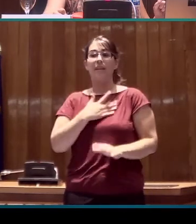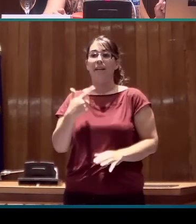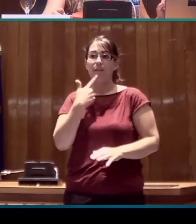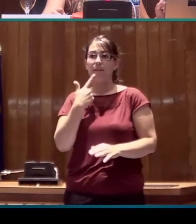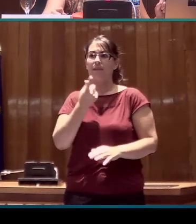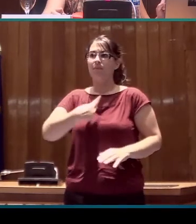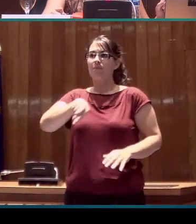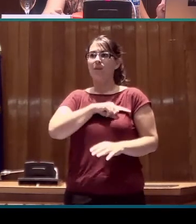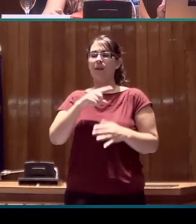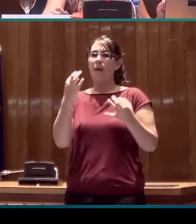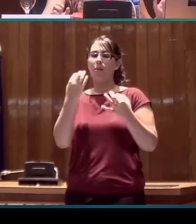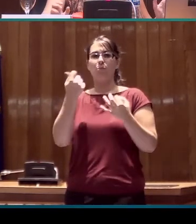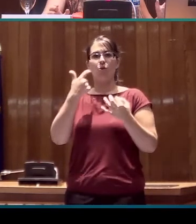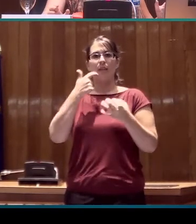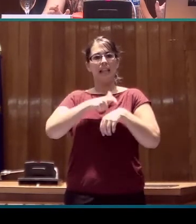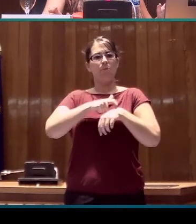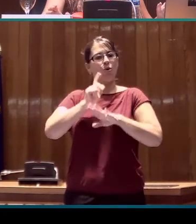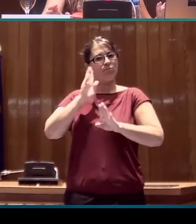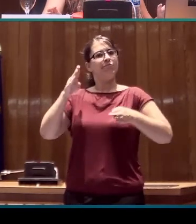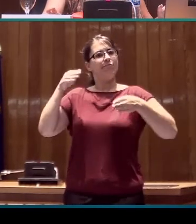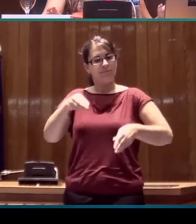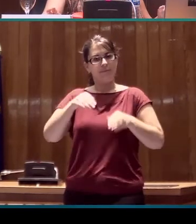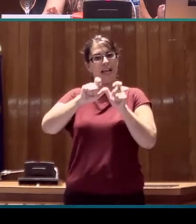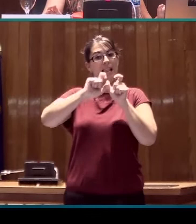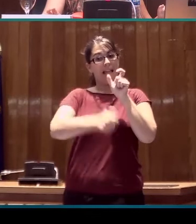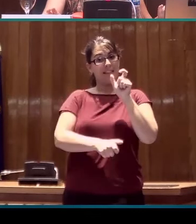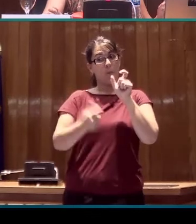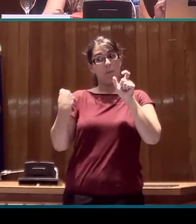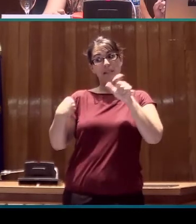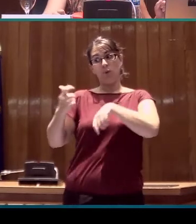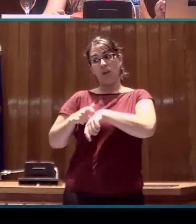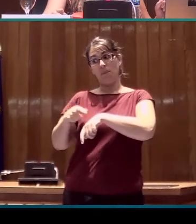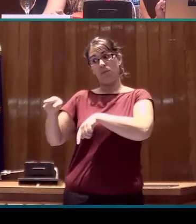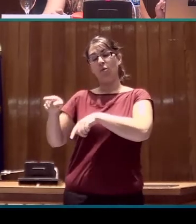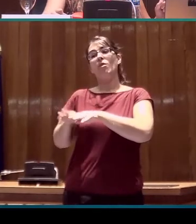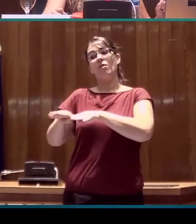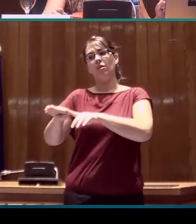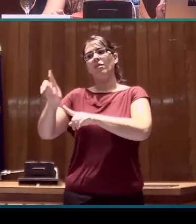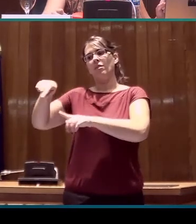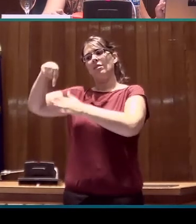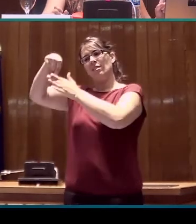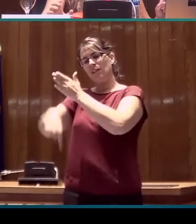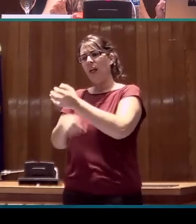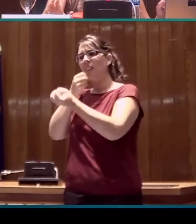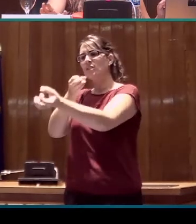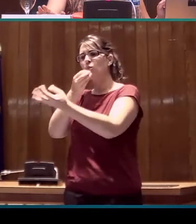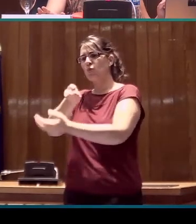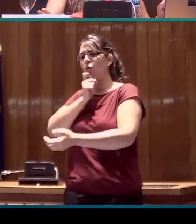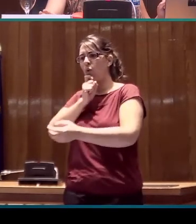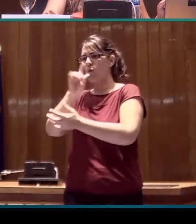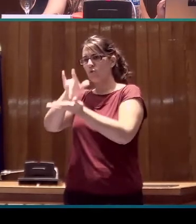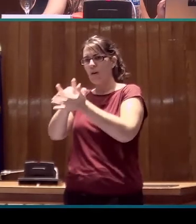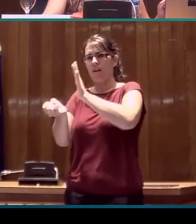también un poquito en el léxico, a la vez que profundizamos en el conocimiento de los fenómenos del discurso y en la